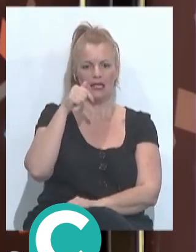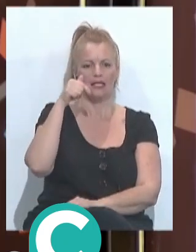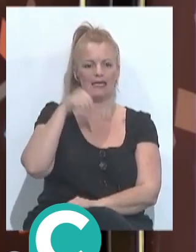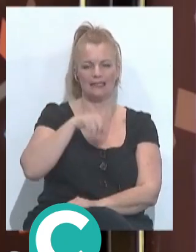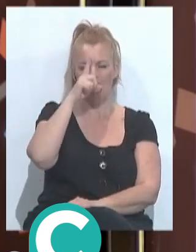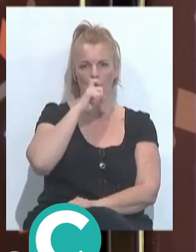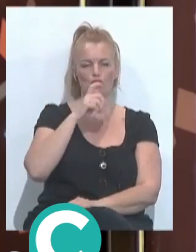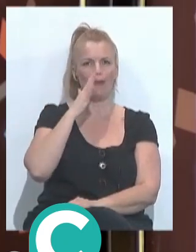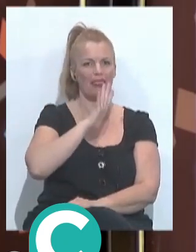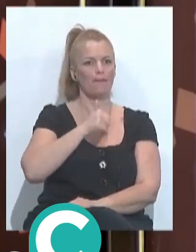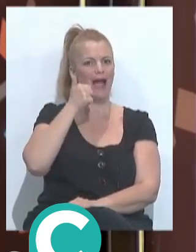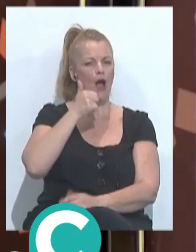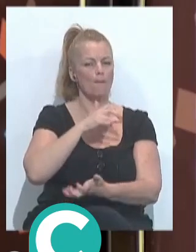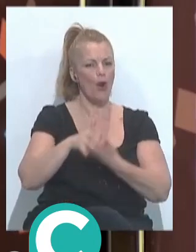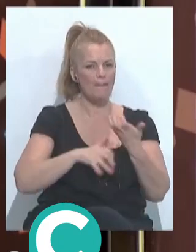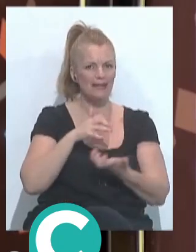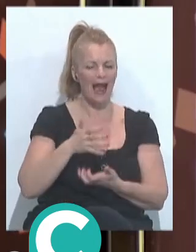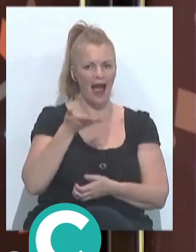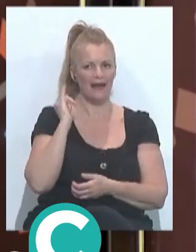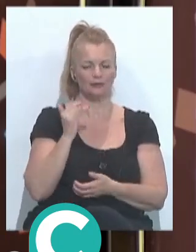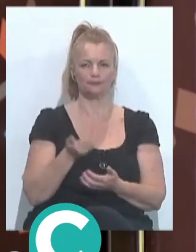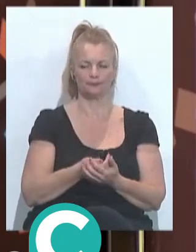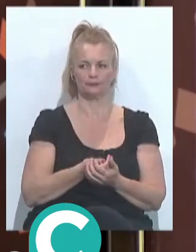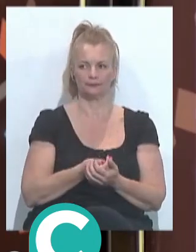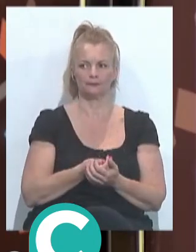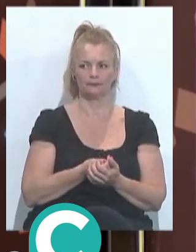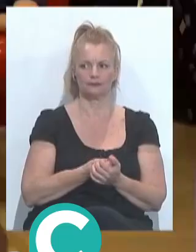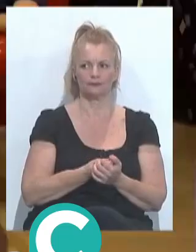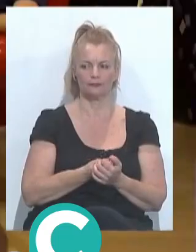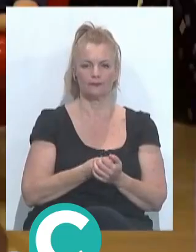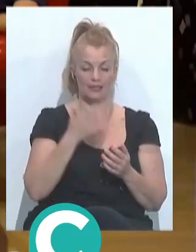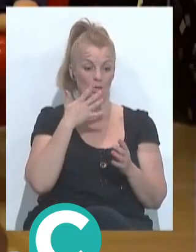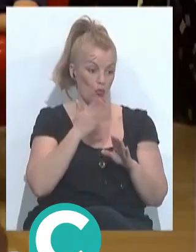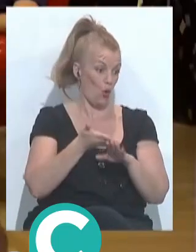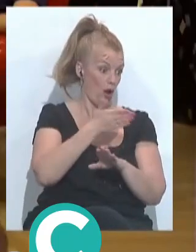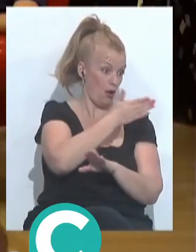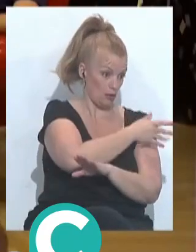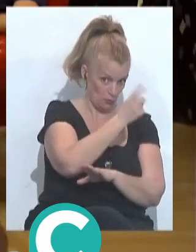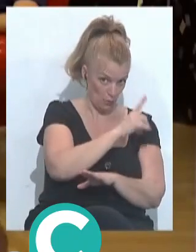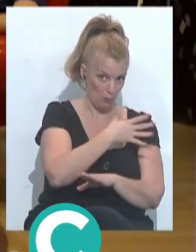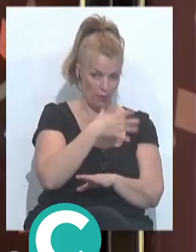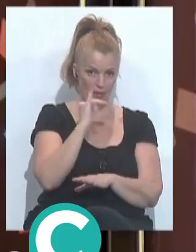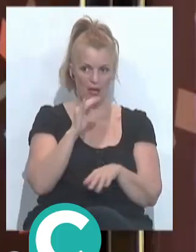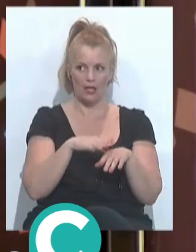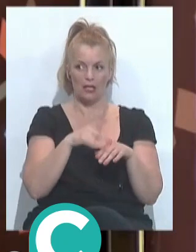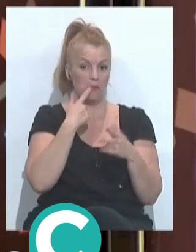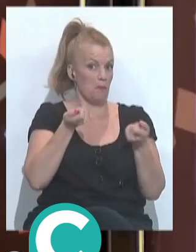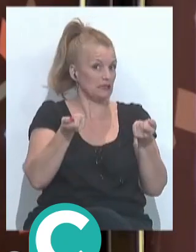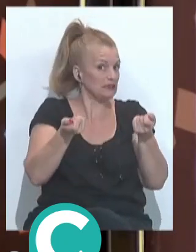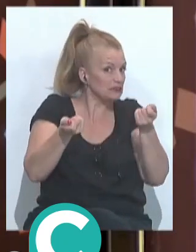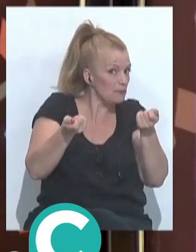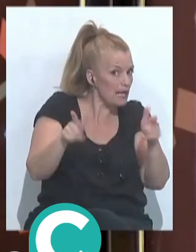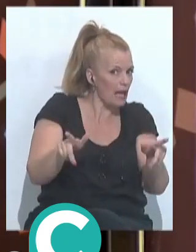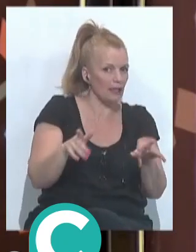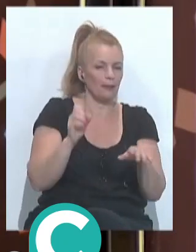más polemica hay y que cuando, si tiramos a lo mejor de hemeroteca, pues probablemente descubramos años que han sido prácticamente similares por